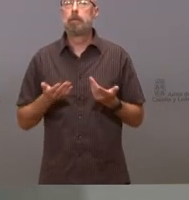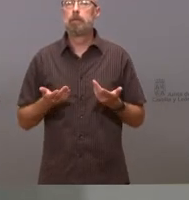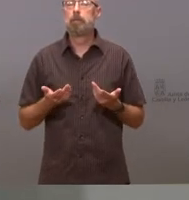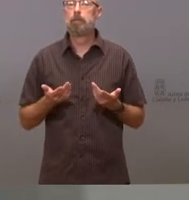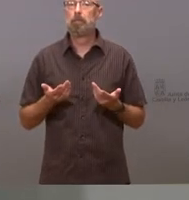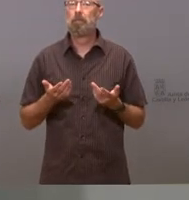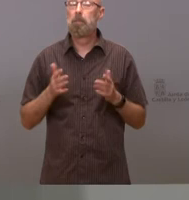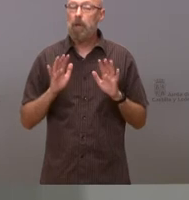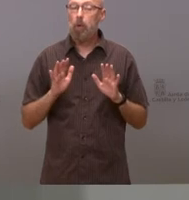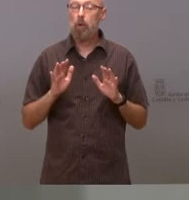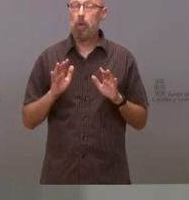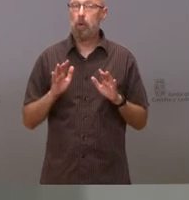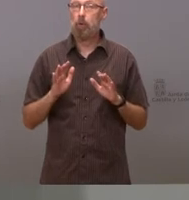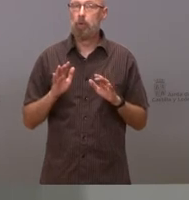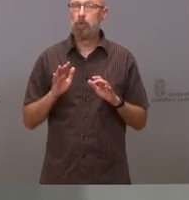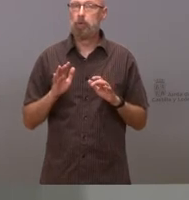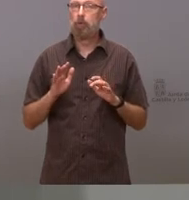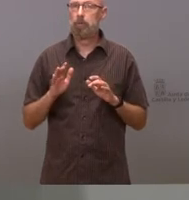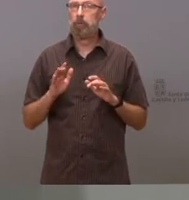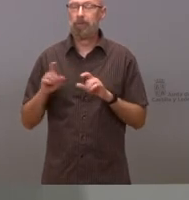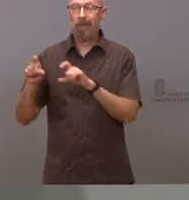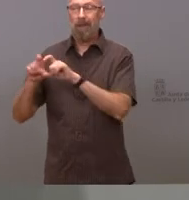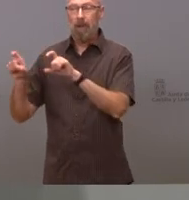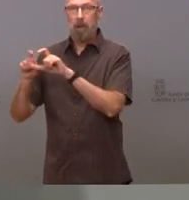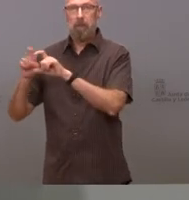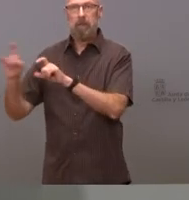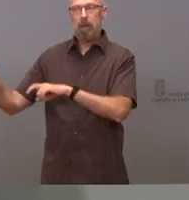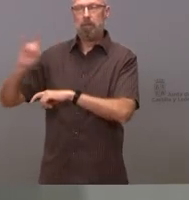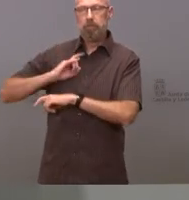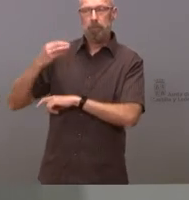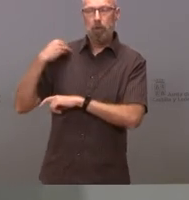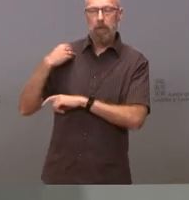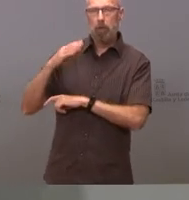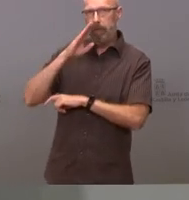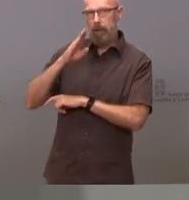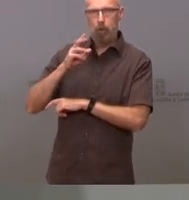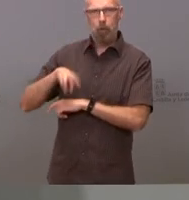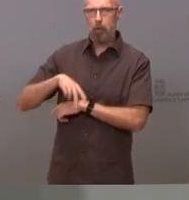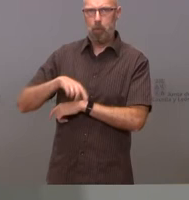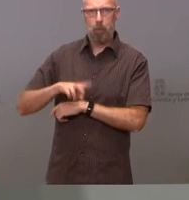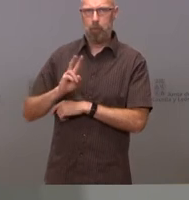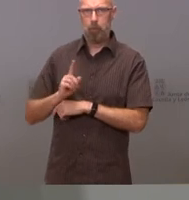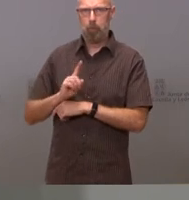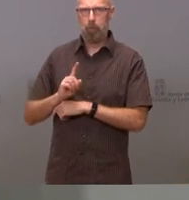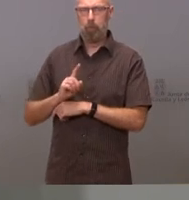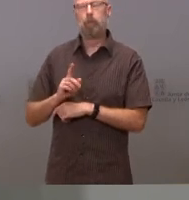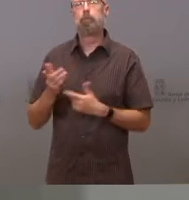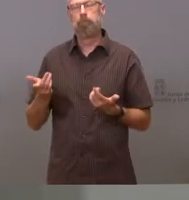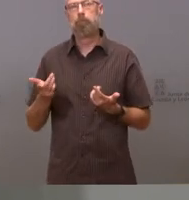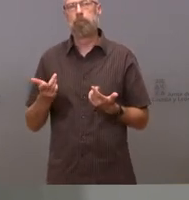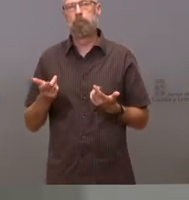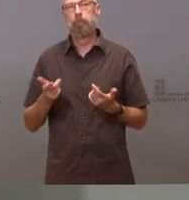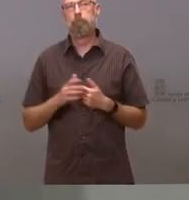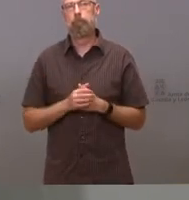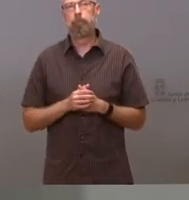se dirigieron a nosotros con anterioridad durante todo el proceso porque yo creo que lo